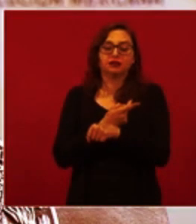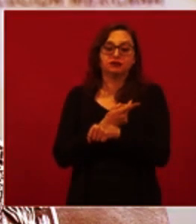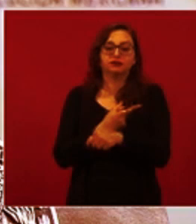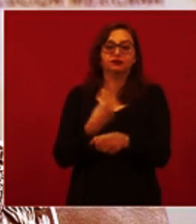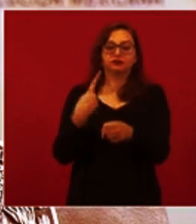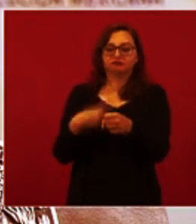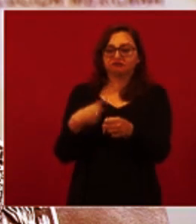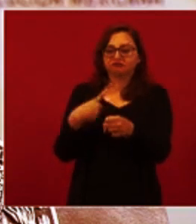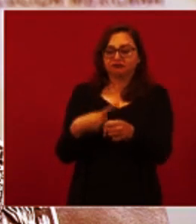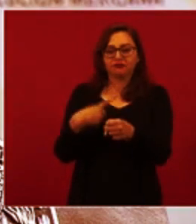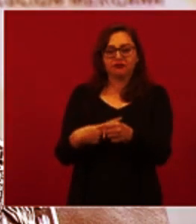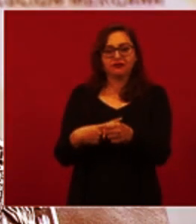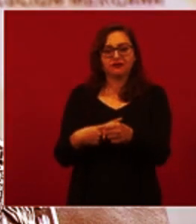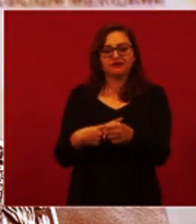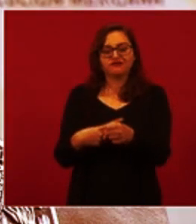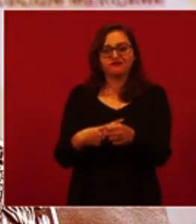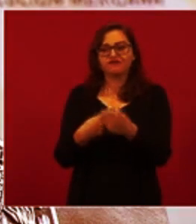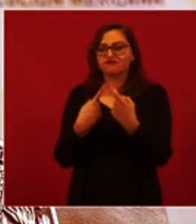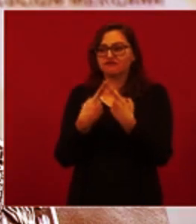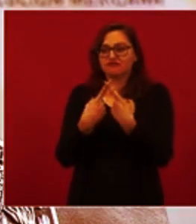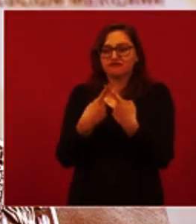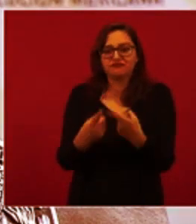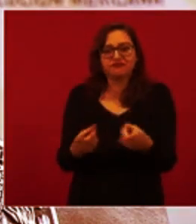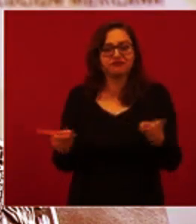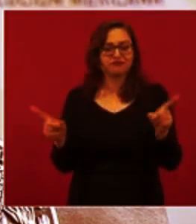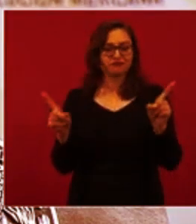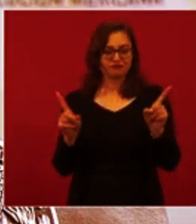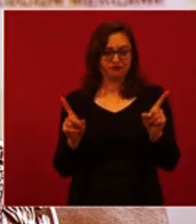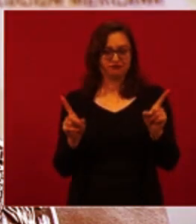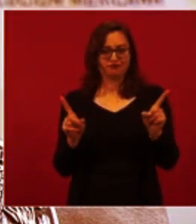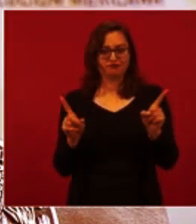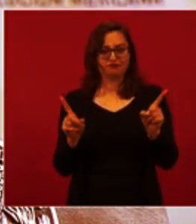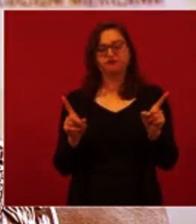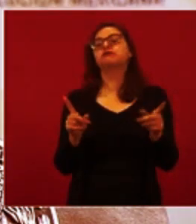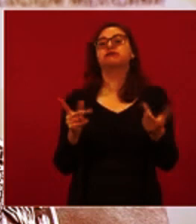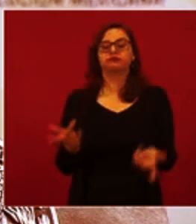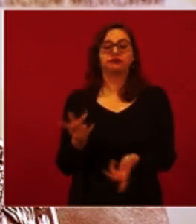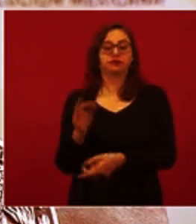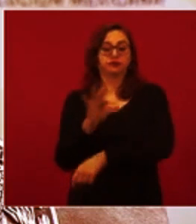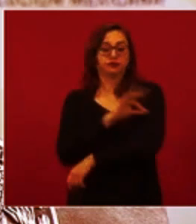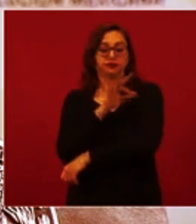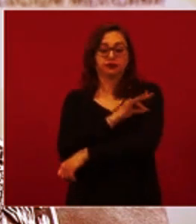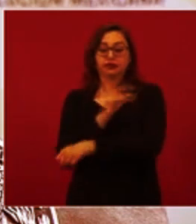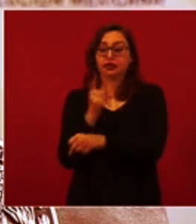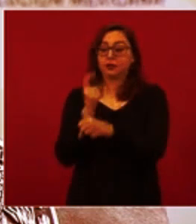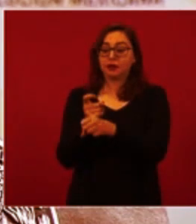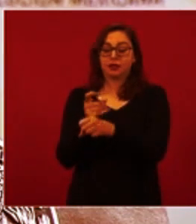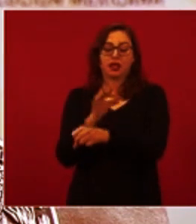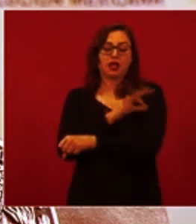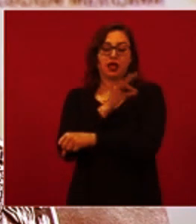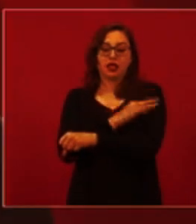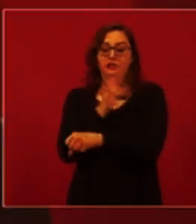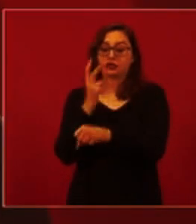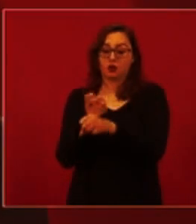diferentes y las personas vacunadas con el esquema primario y con mayor razón, quien ya tiene